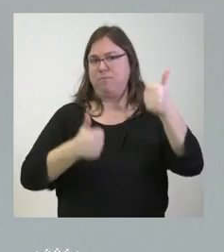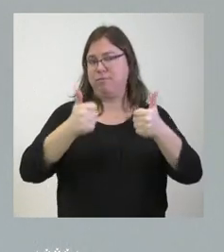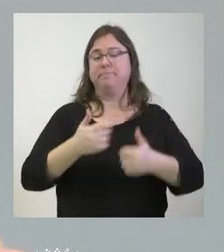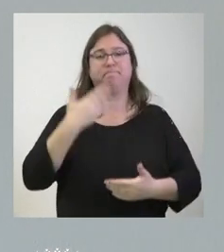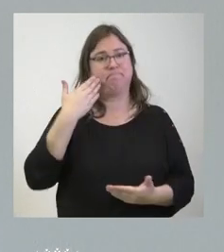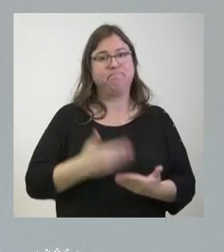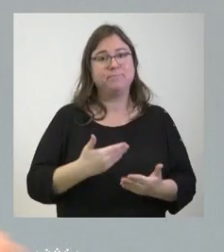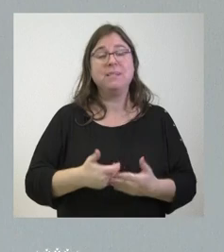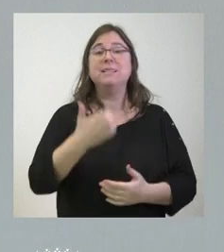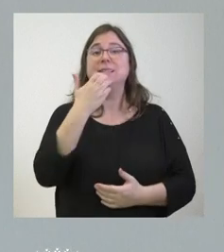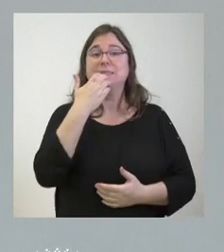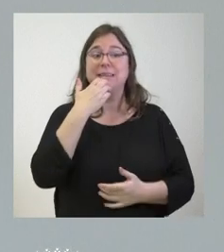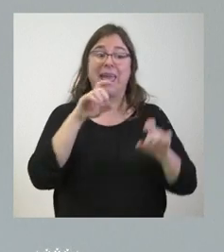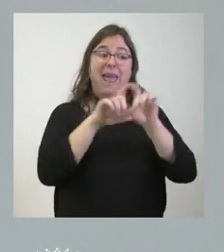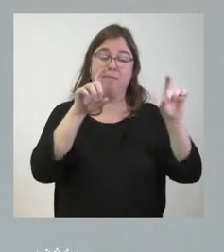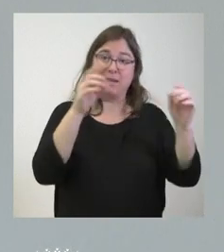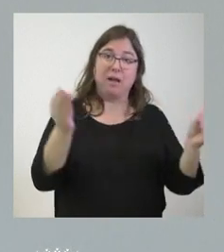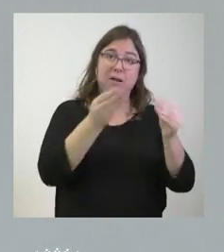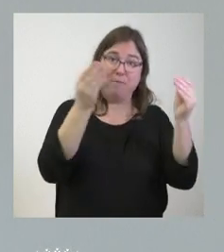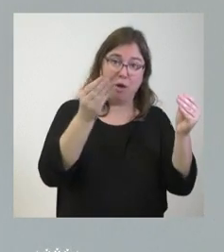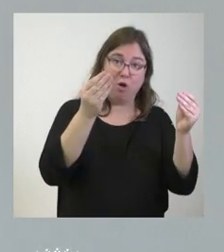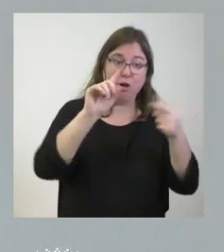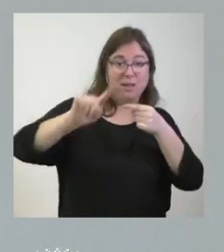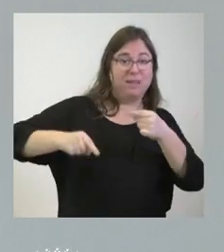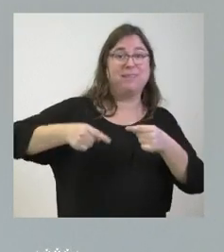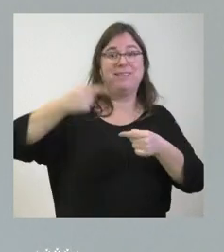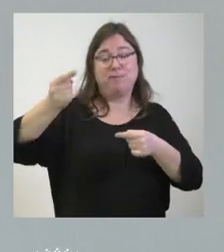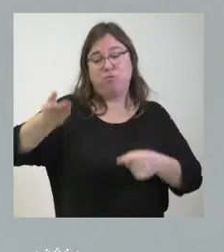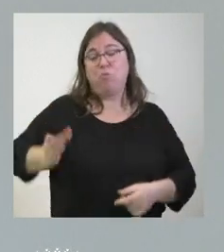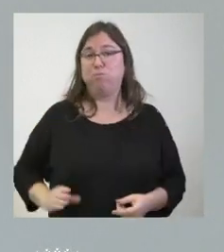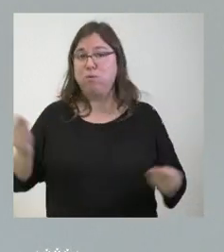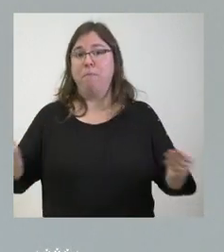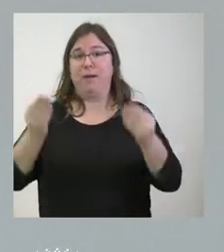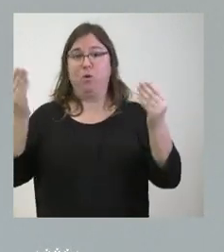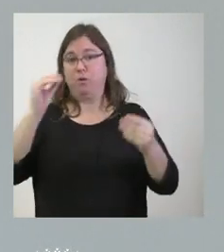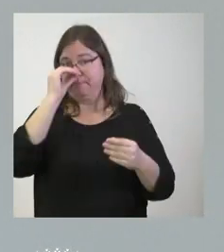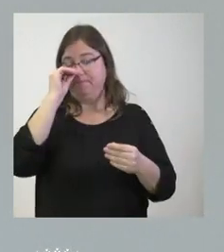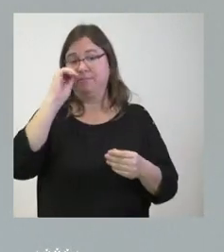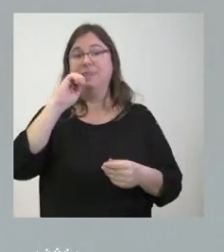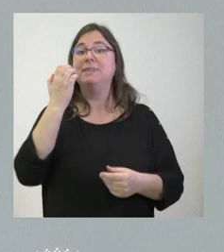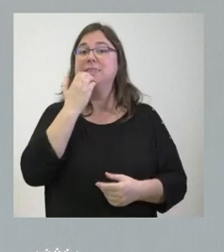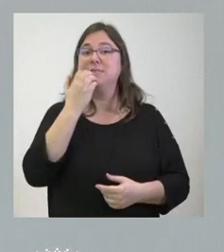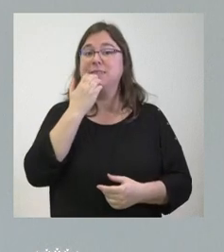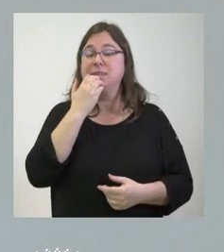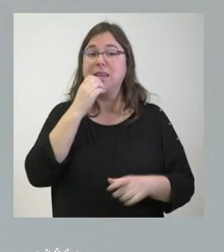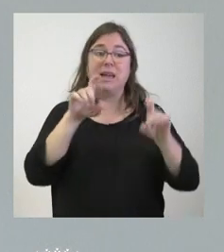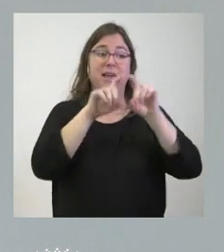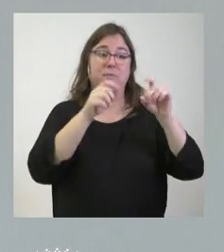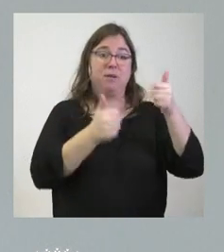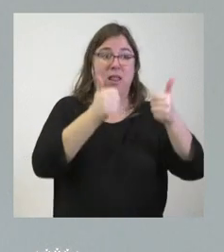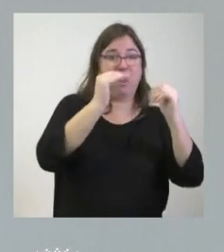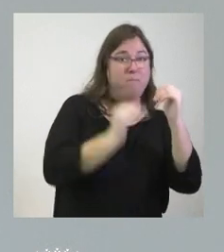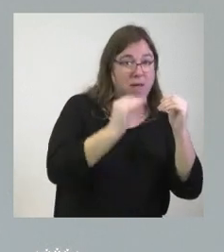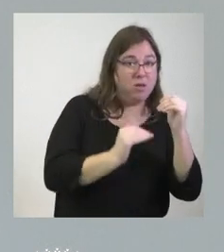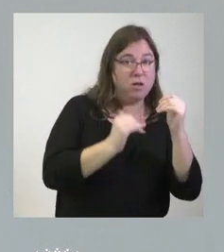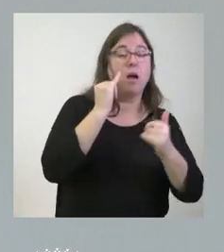demuestra que cuando se mejora la competitividad de las empresas se mejora el poder adquirido de los trabajadores y cuando se disminuye la competitividad de las empresas se acaba